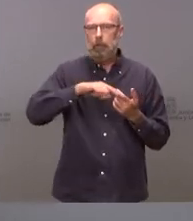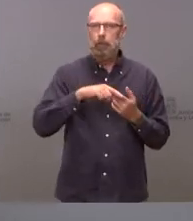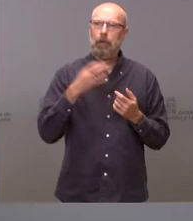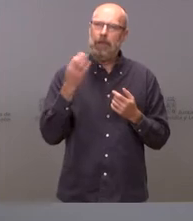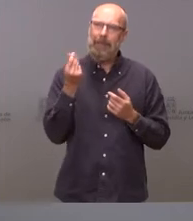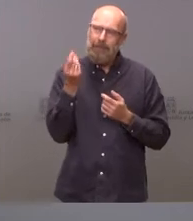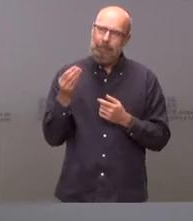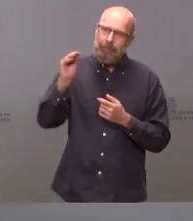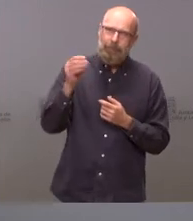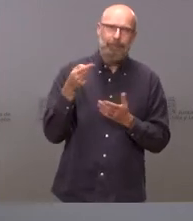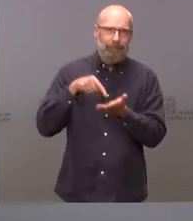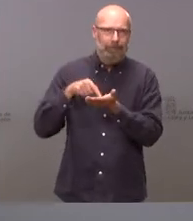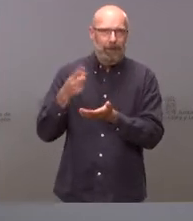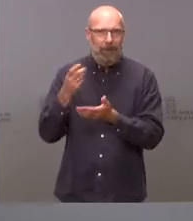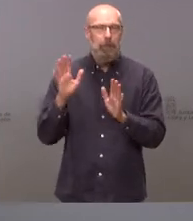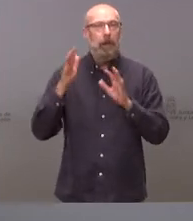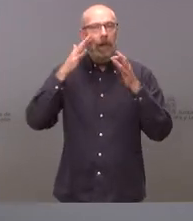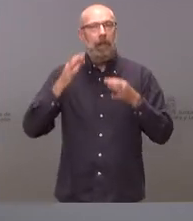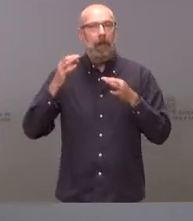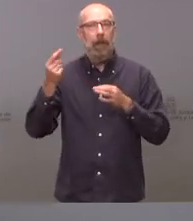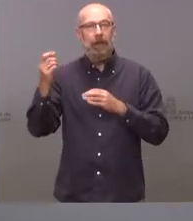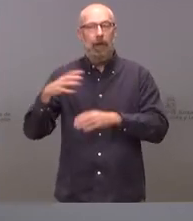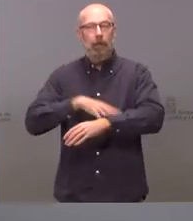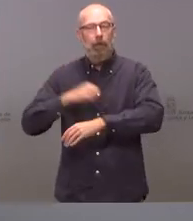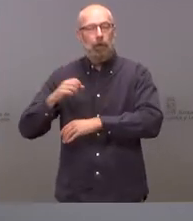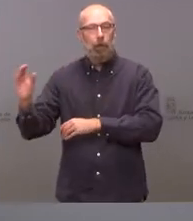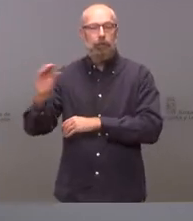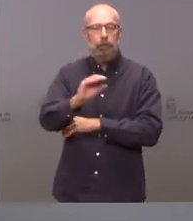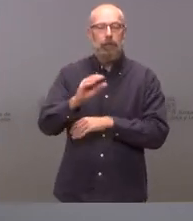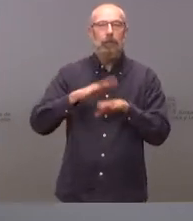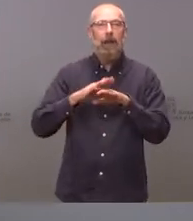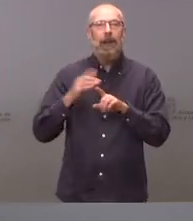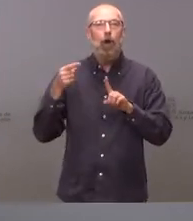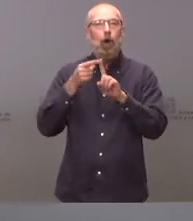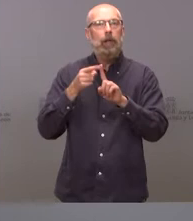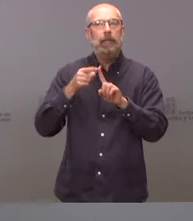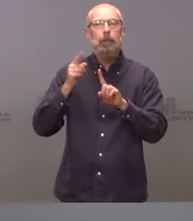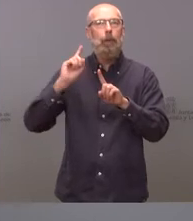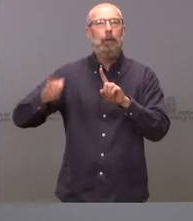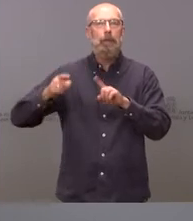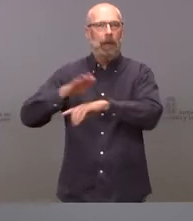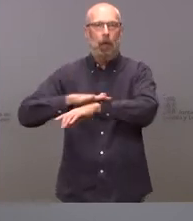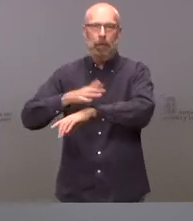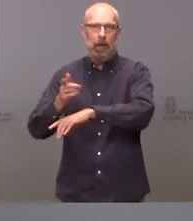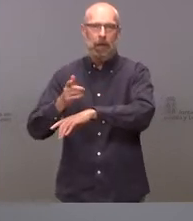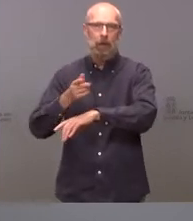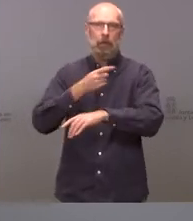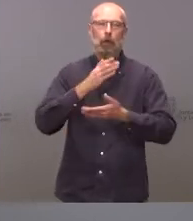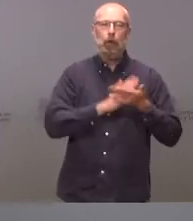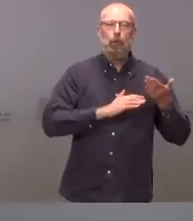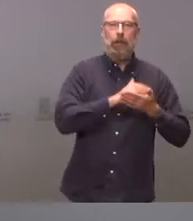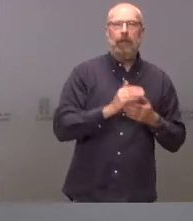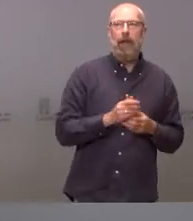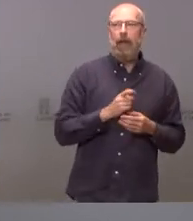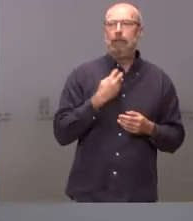es que estos fondos van dirigidos hacia finalidades que decide el gobierno sin contar con las comunidades autónomas y por tanto con escasa